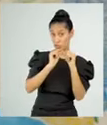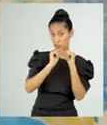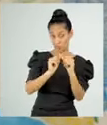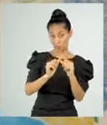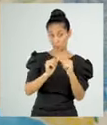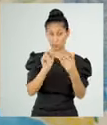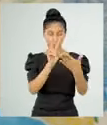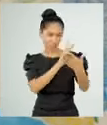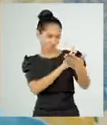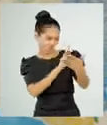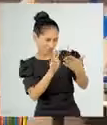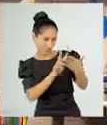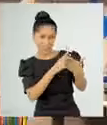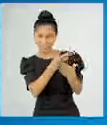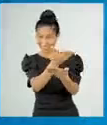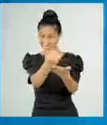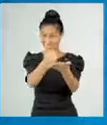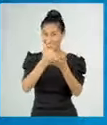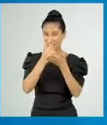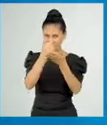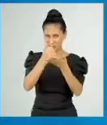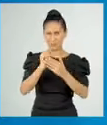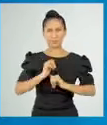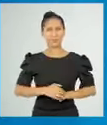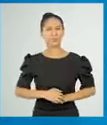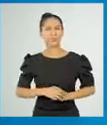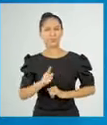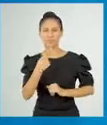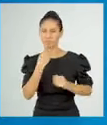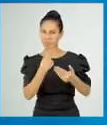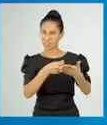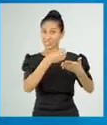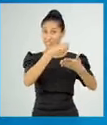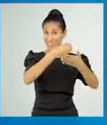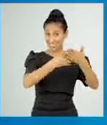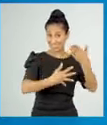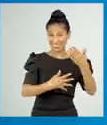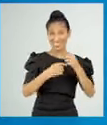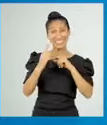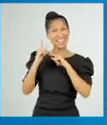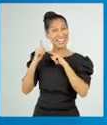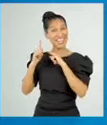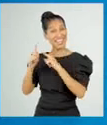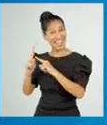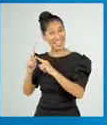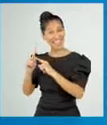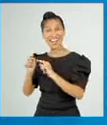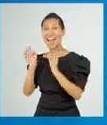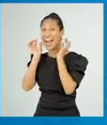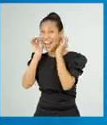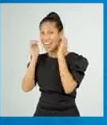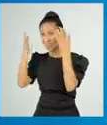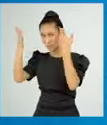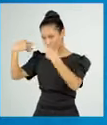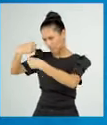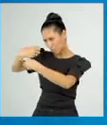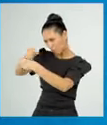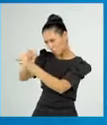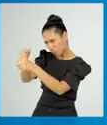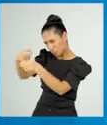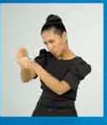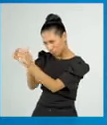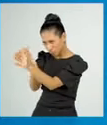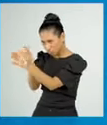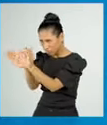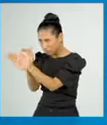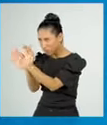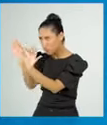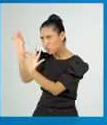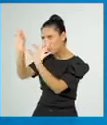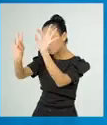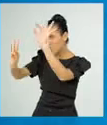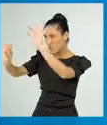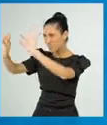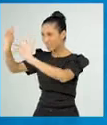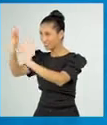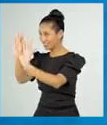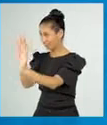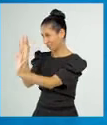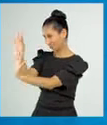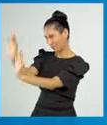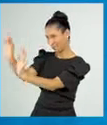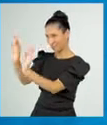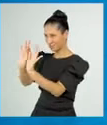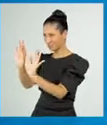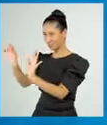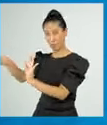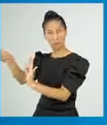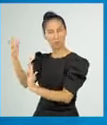lectura. Ustedes me ayudan. Hefesto la embelleció con tales atractivos que los dioses maravillados la invitaron a su